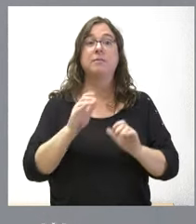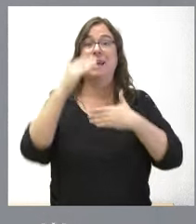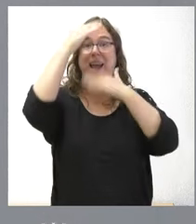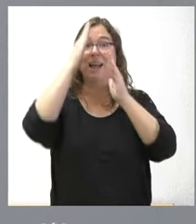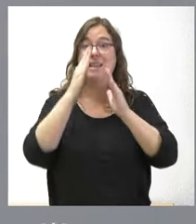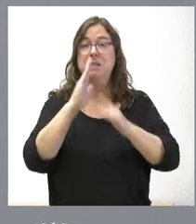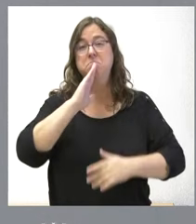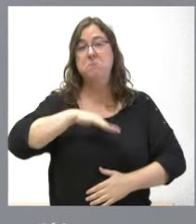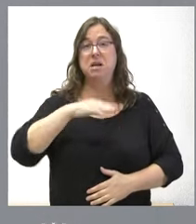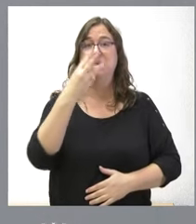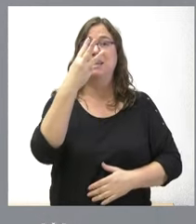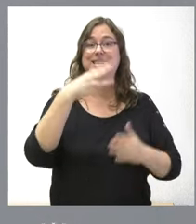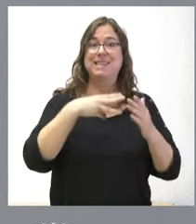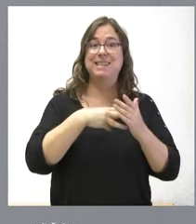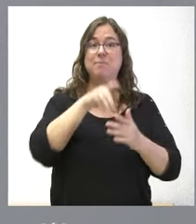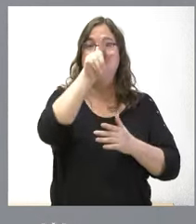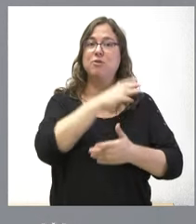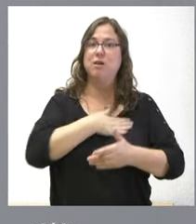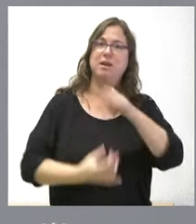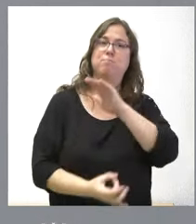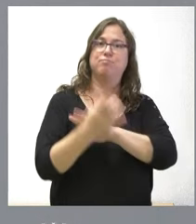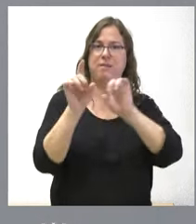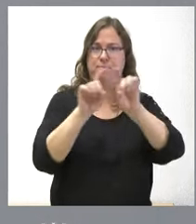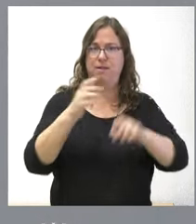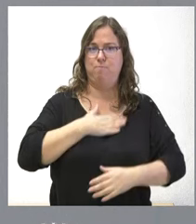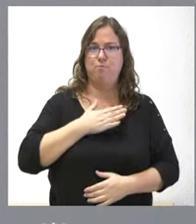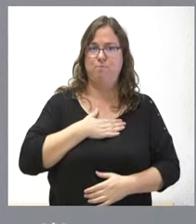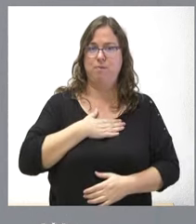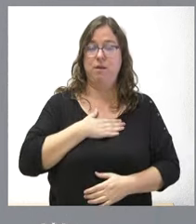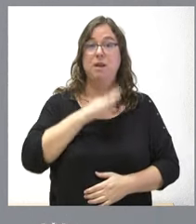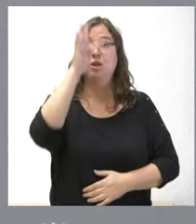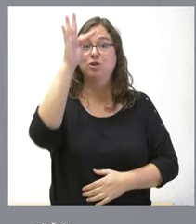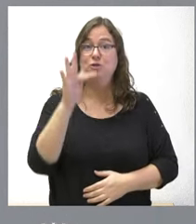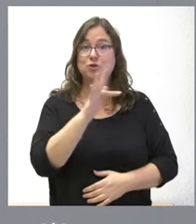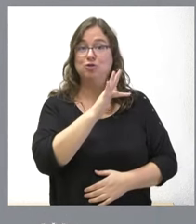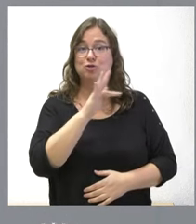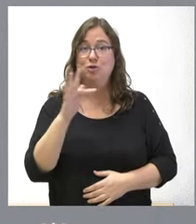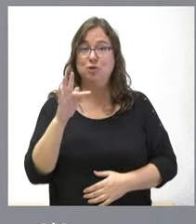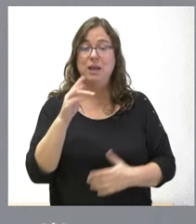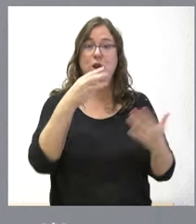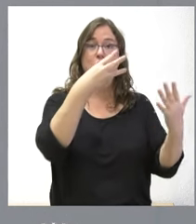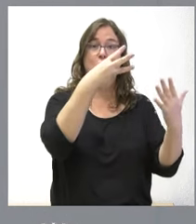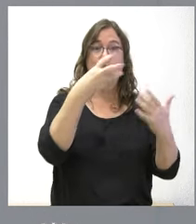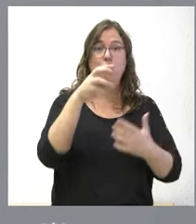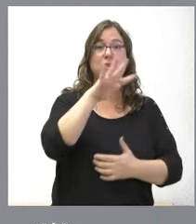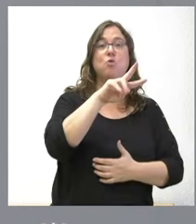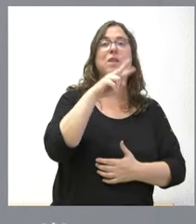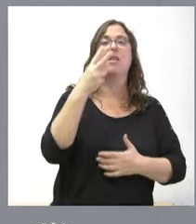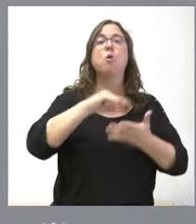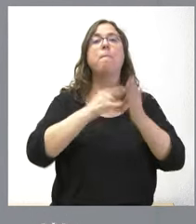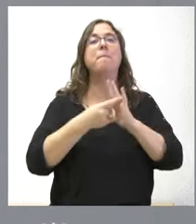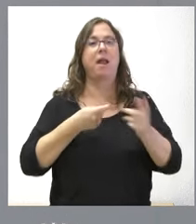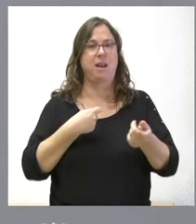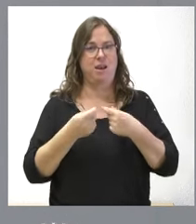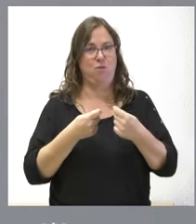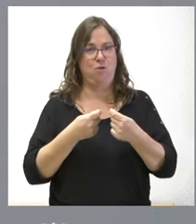en torno a 3.000 emprendedores, un total de 842 planes de negocio, se